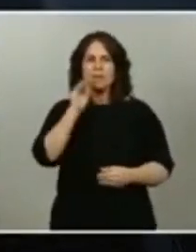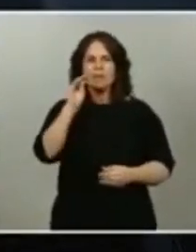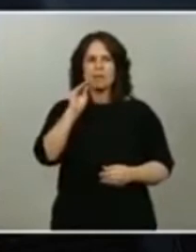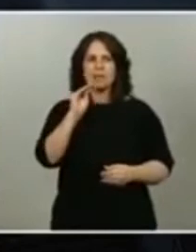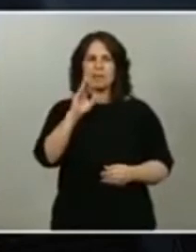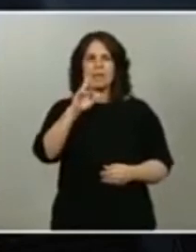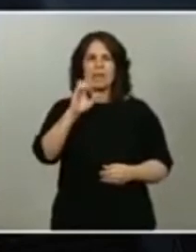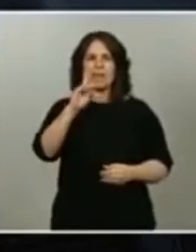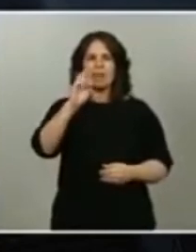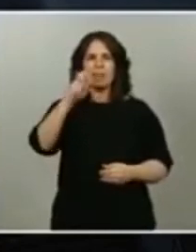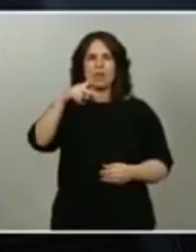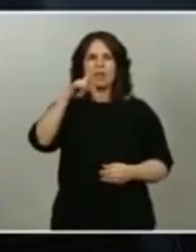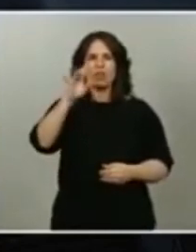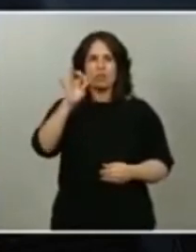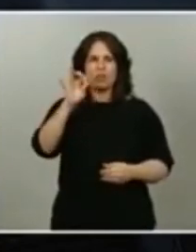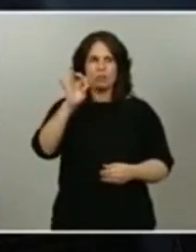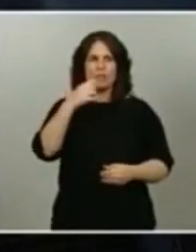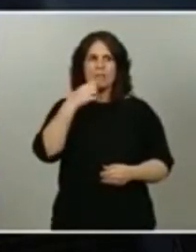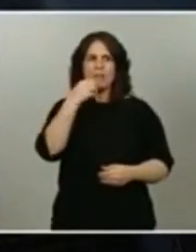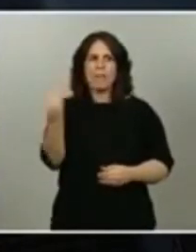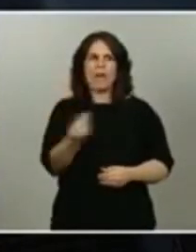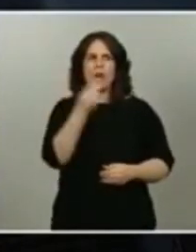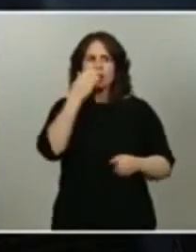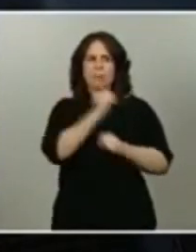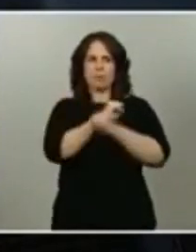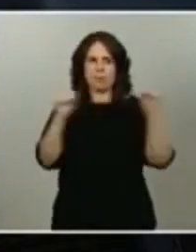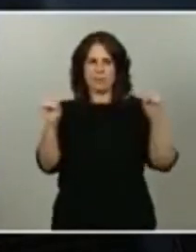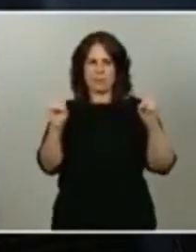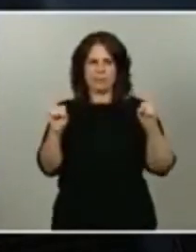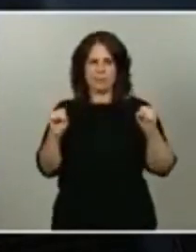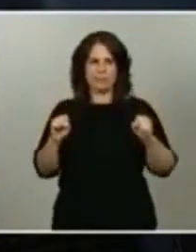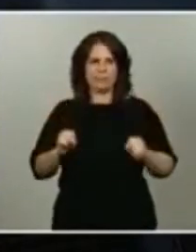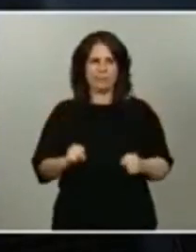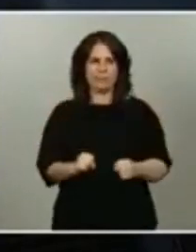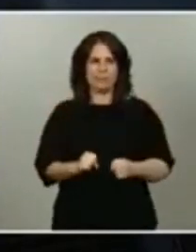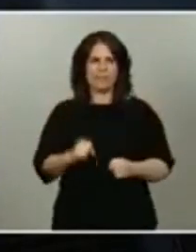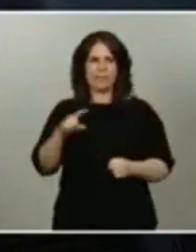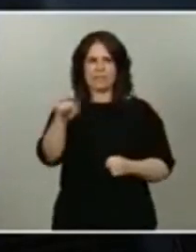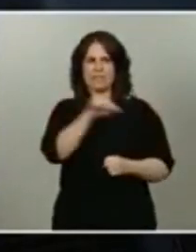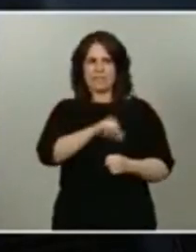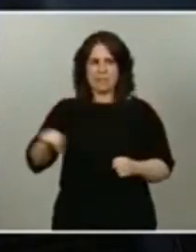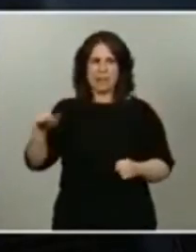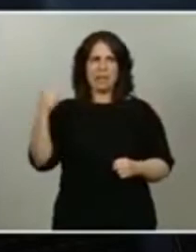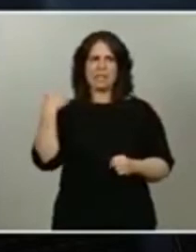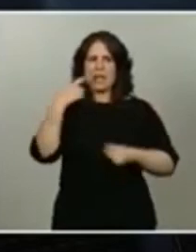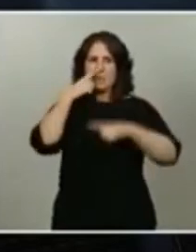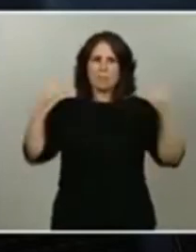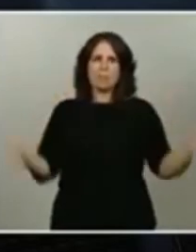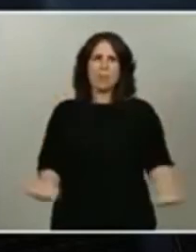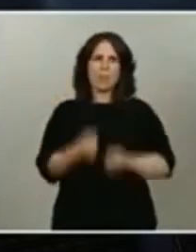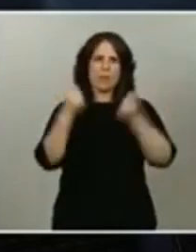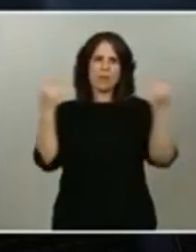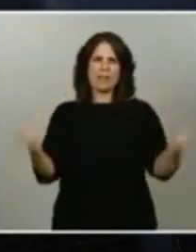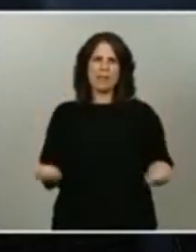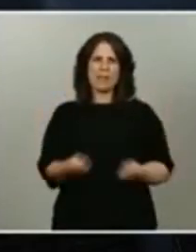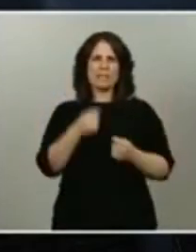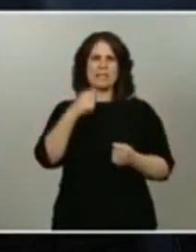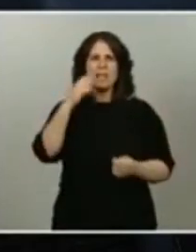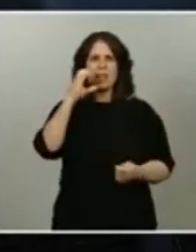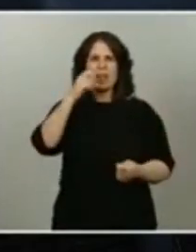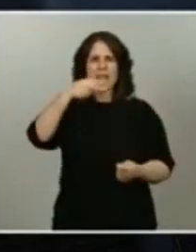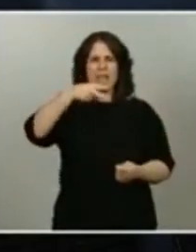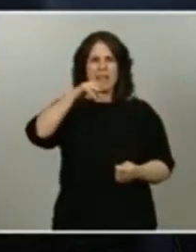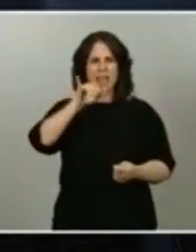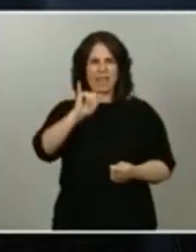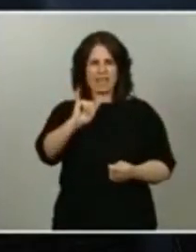imposible ministra esta semana se han hecho públicas las proyecciones del FNI y se